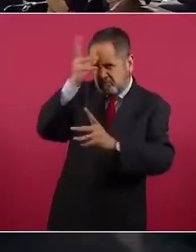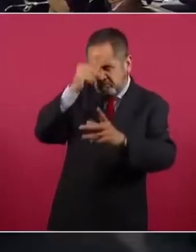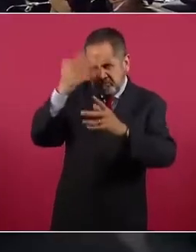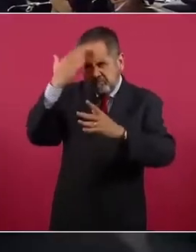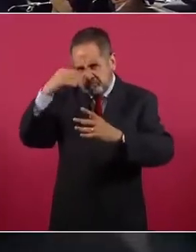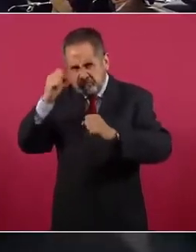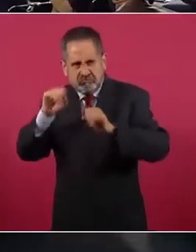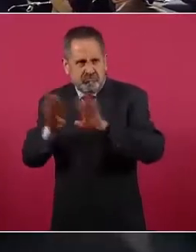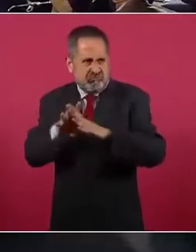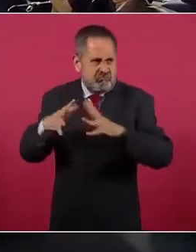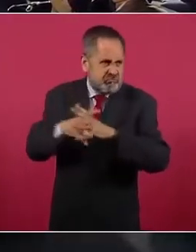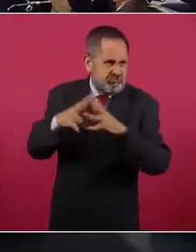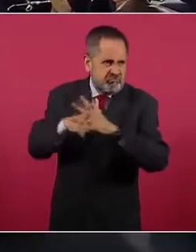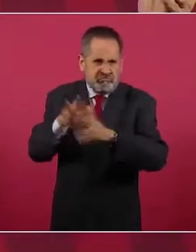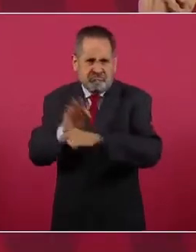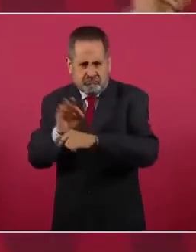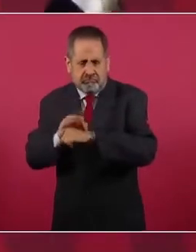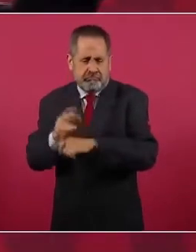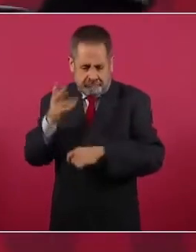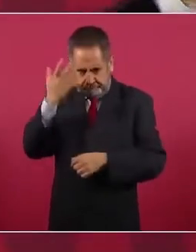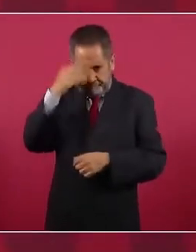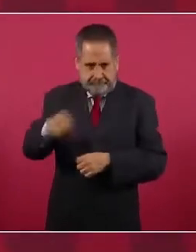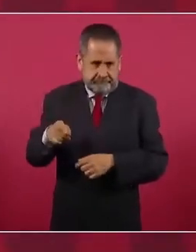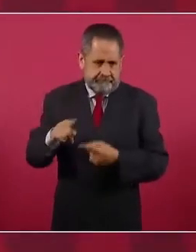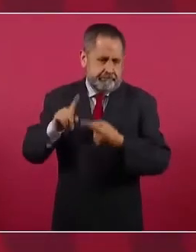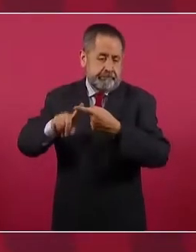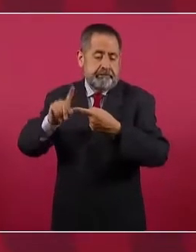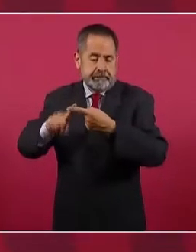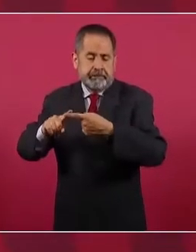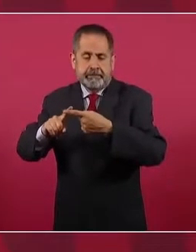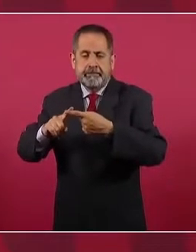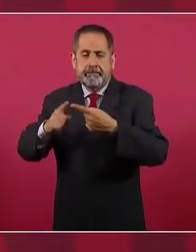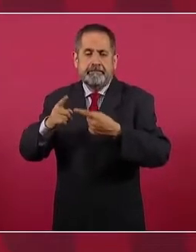con escuelas,